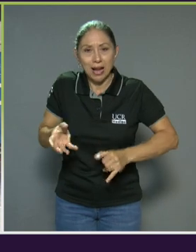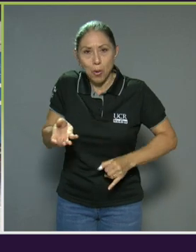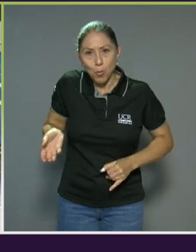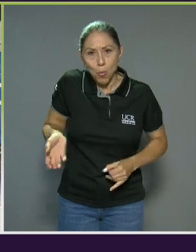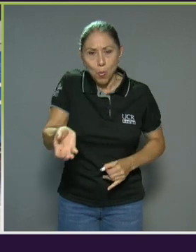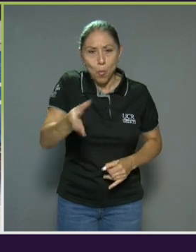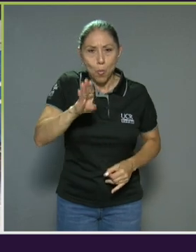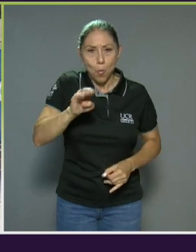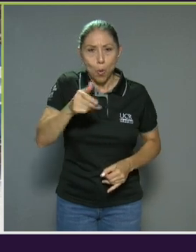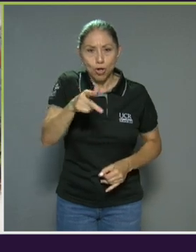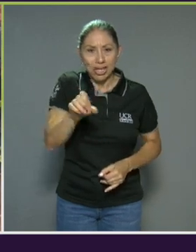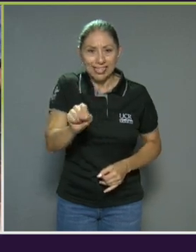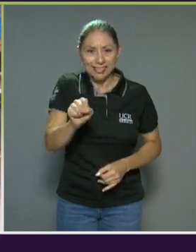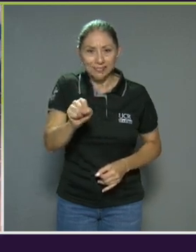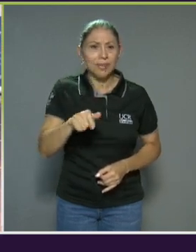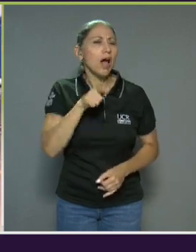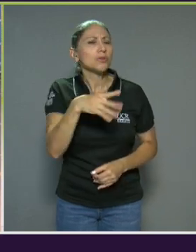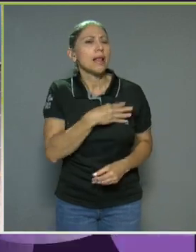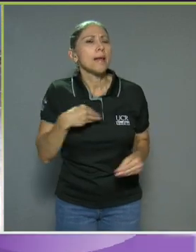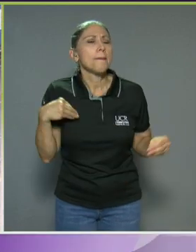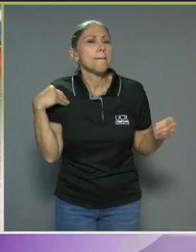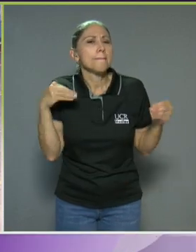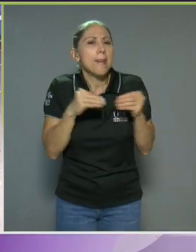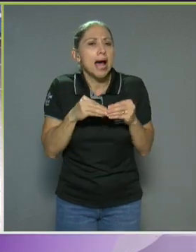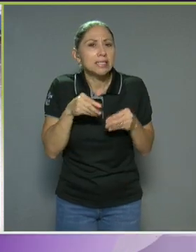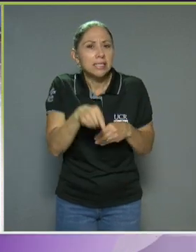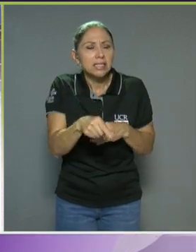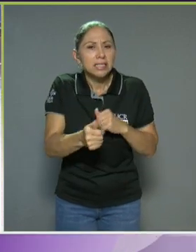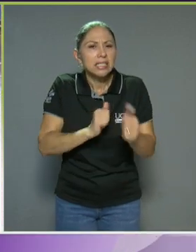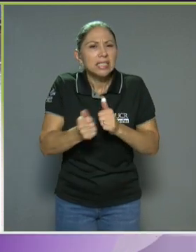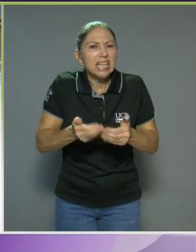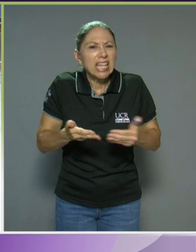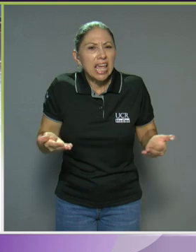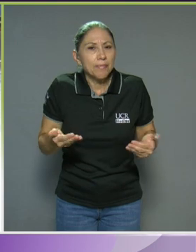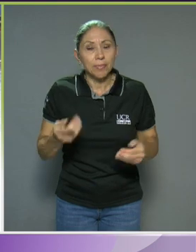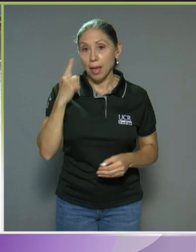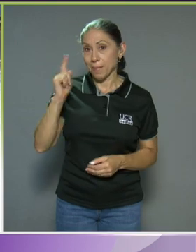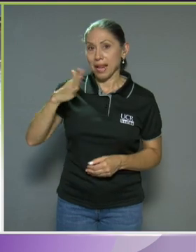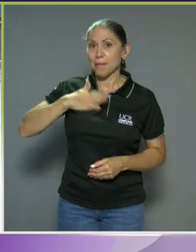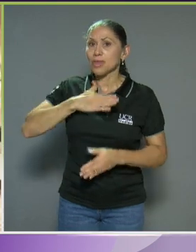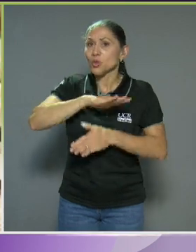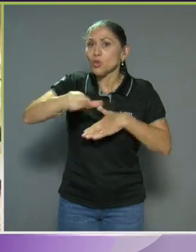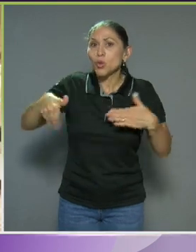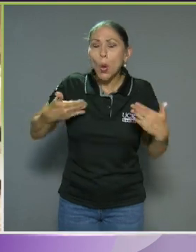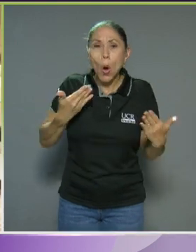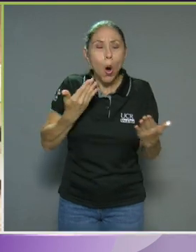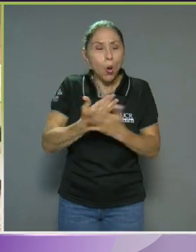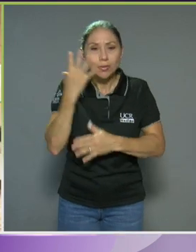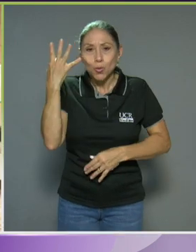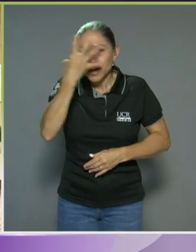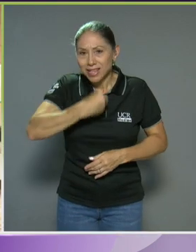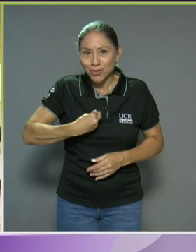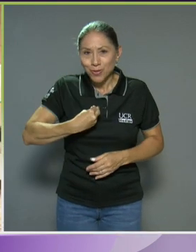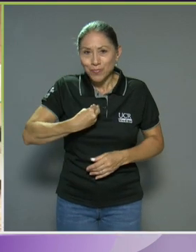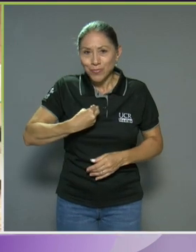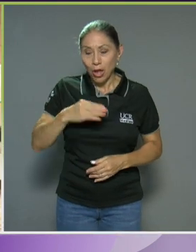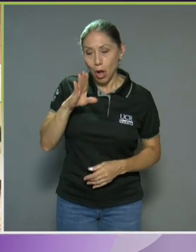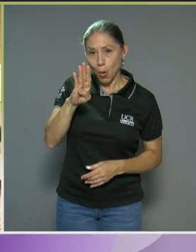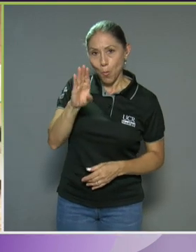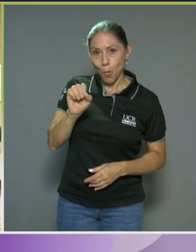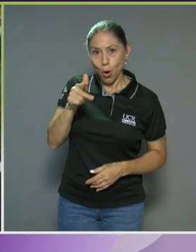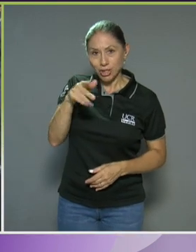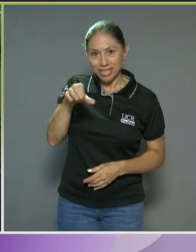¿Y qué es lo que más le gusta de este deporte? Para mí todo es durdinto, las bochas son